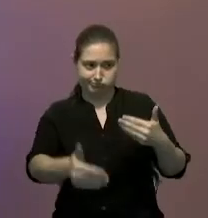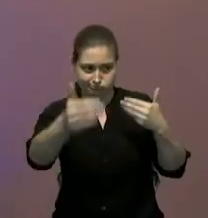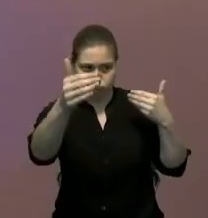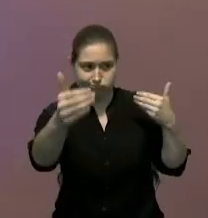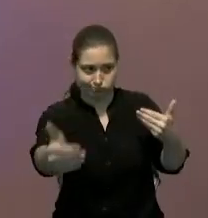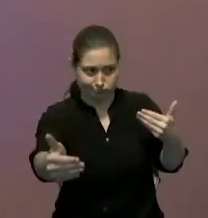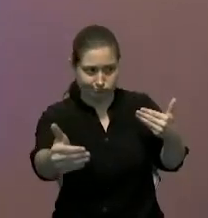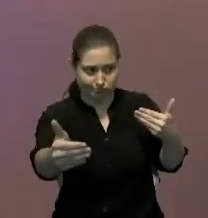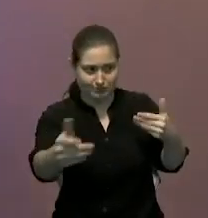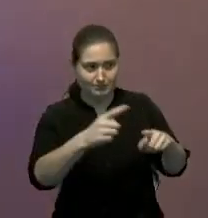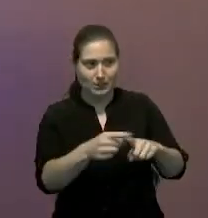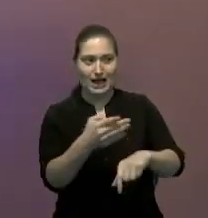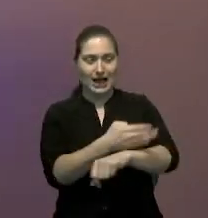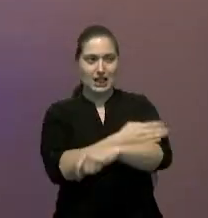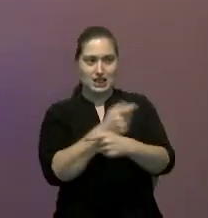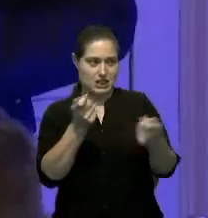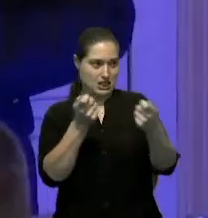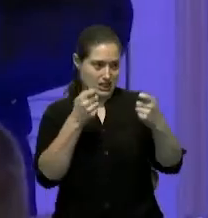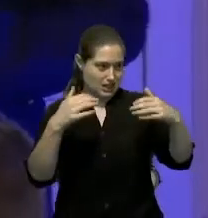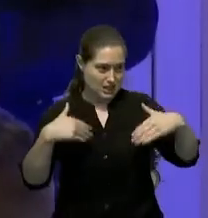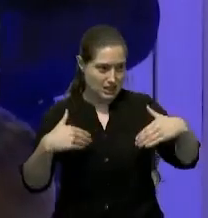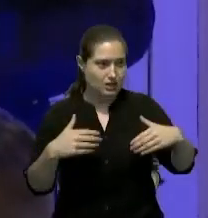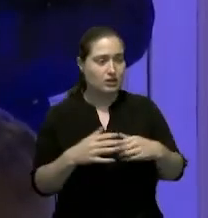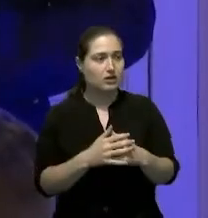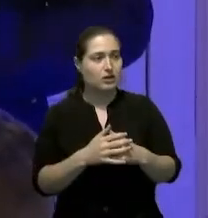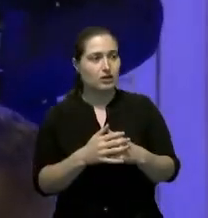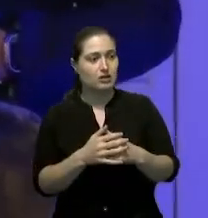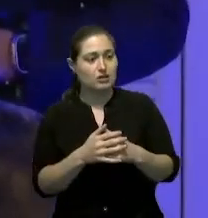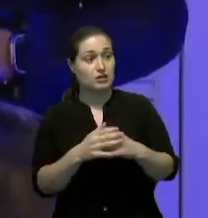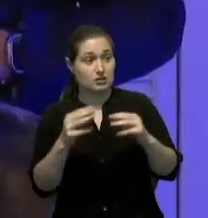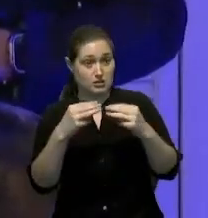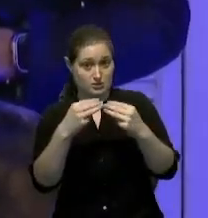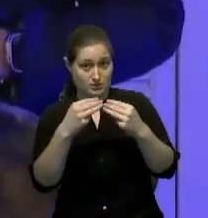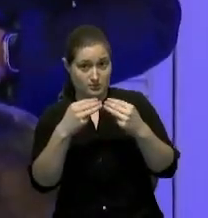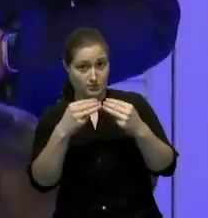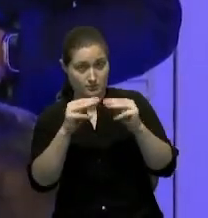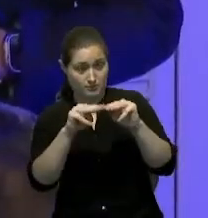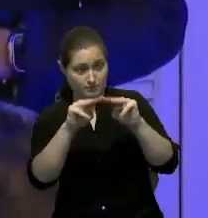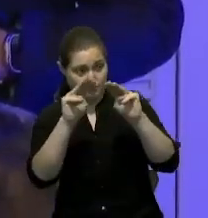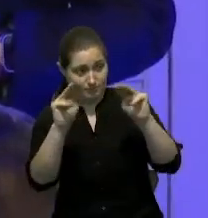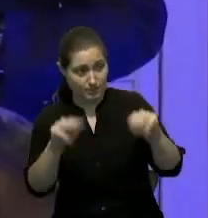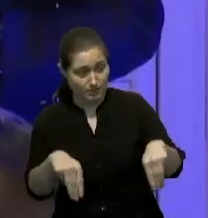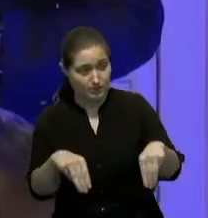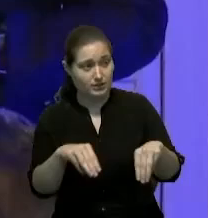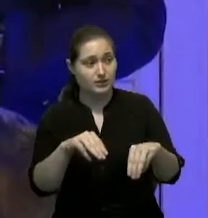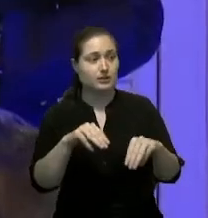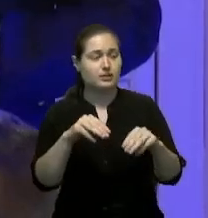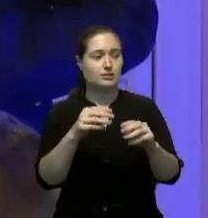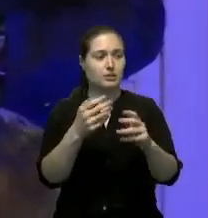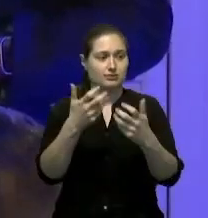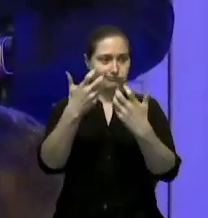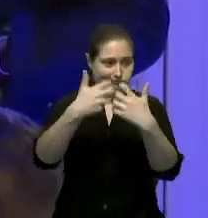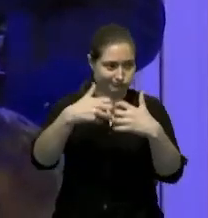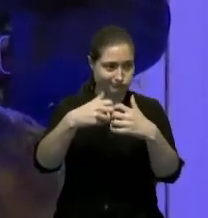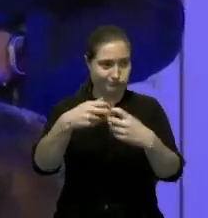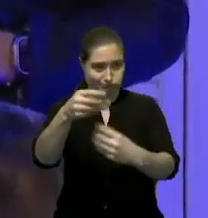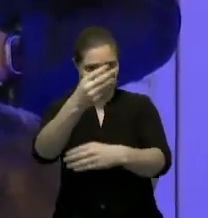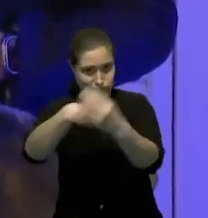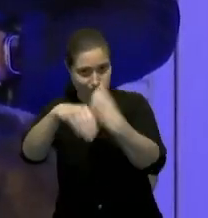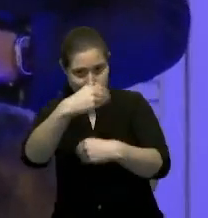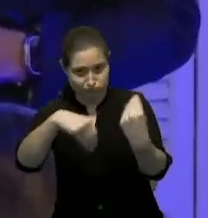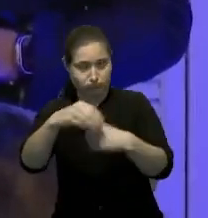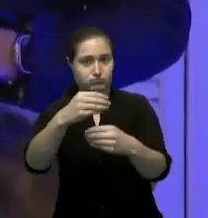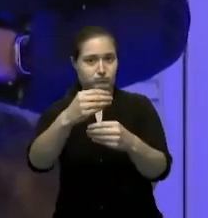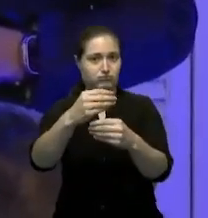se habían hecho las gestiones se agotaron no solamente el ministerio de industria y comercio quien por el acuerdo está delegado a la administración